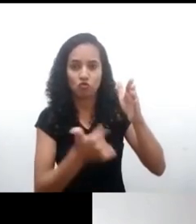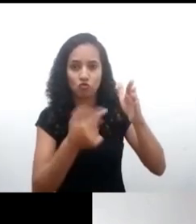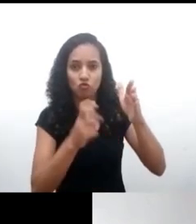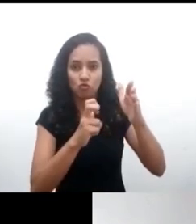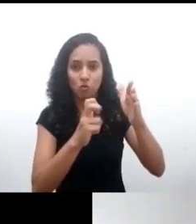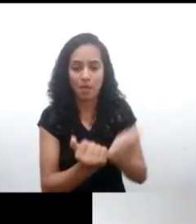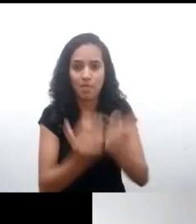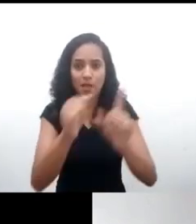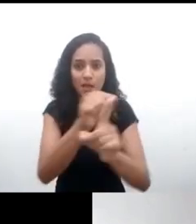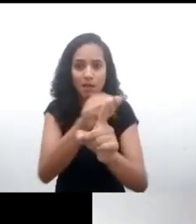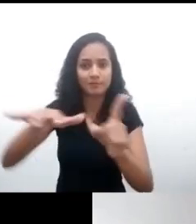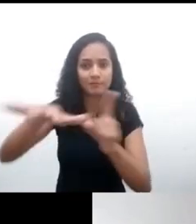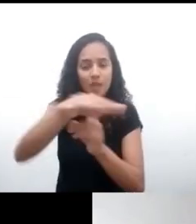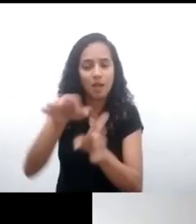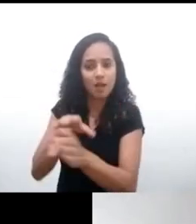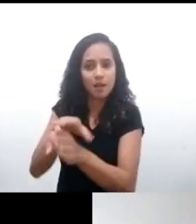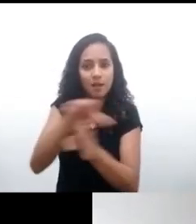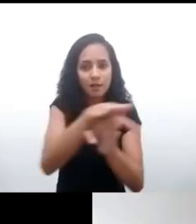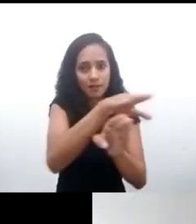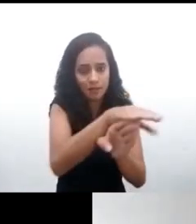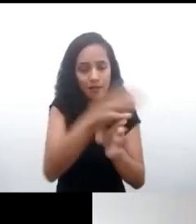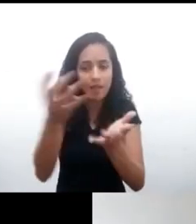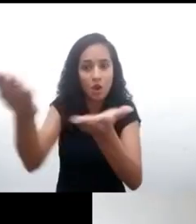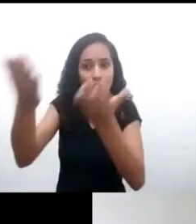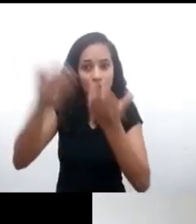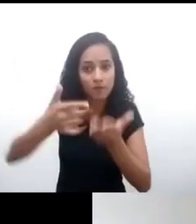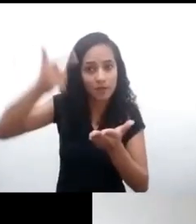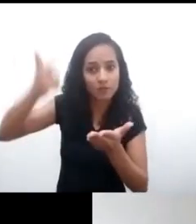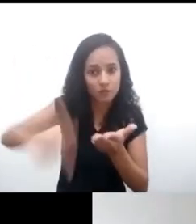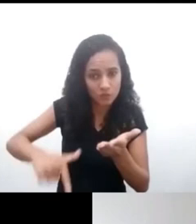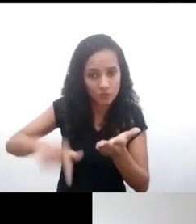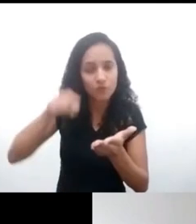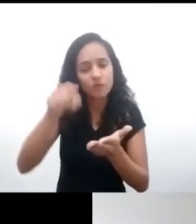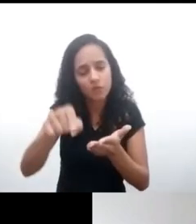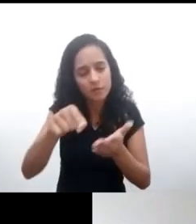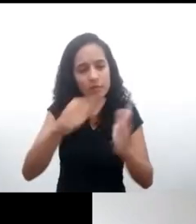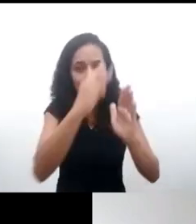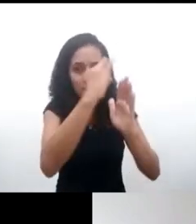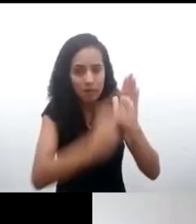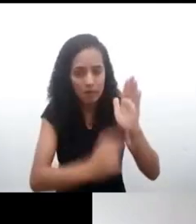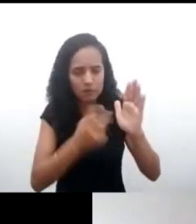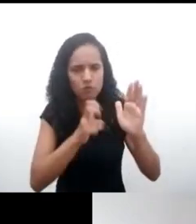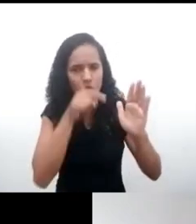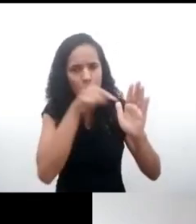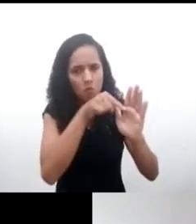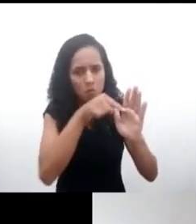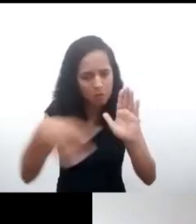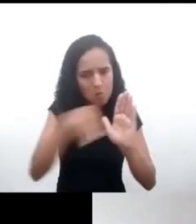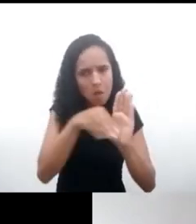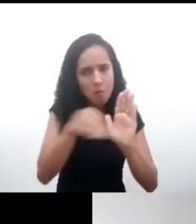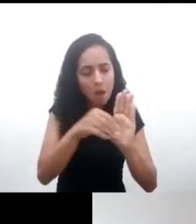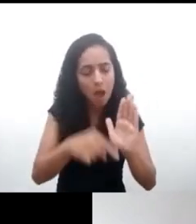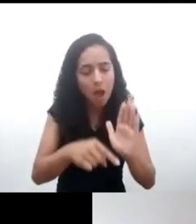nuevamente a que lo difundan, a que lo implementen y a que nos ayuden en esta iniciativa súper importante para construir